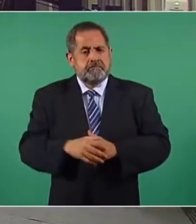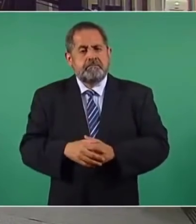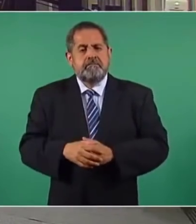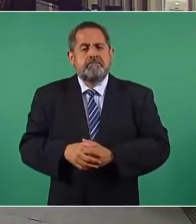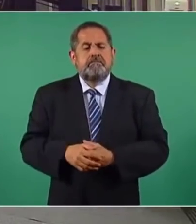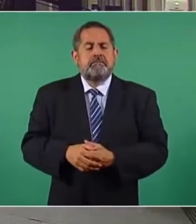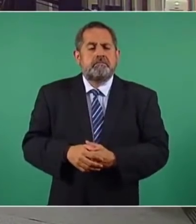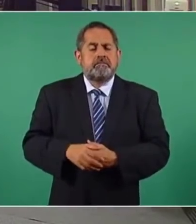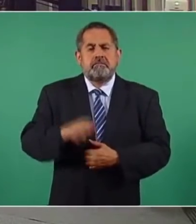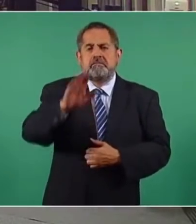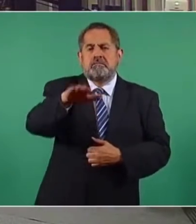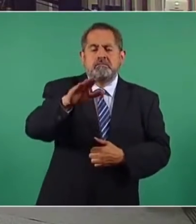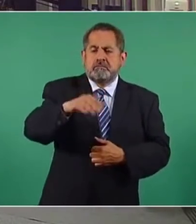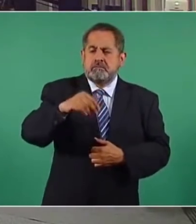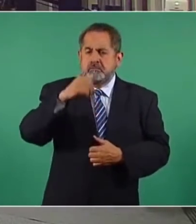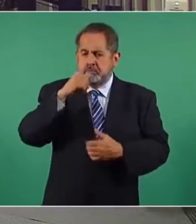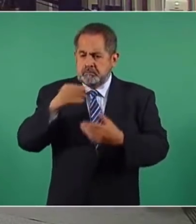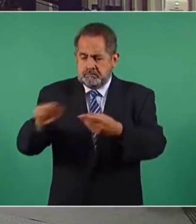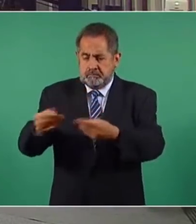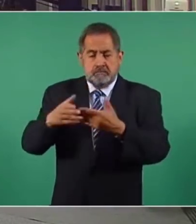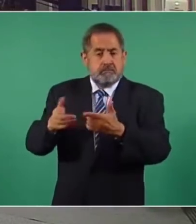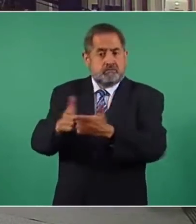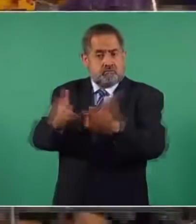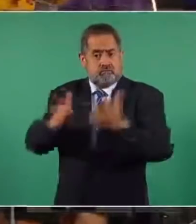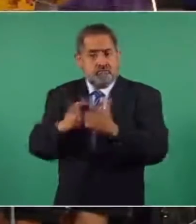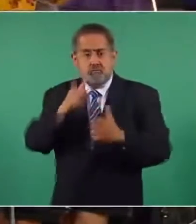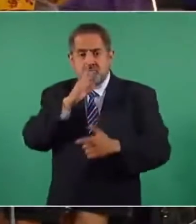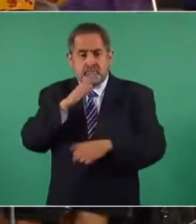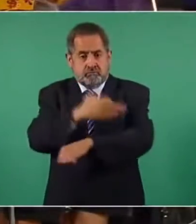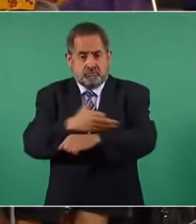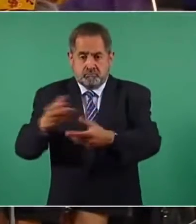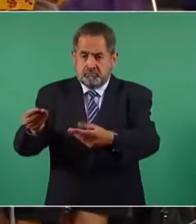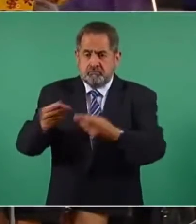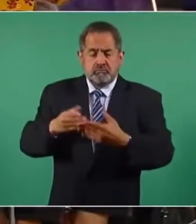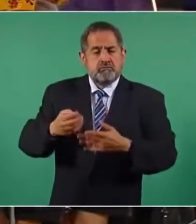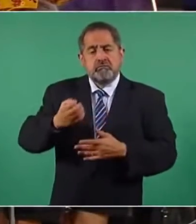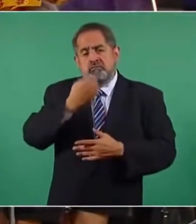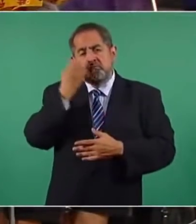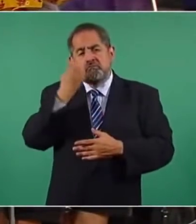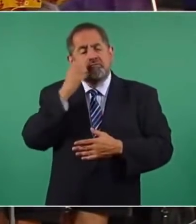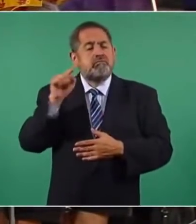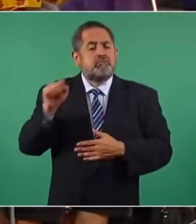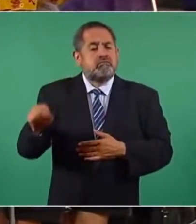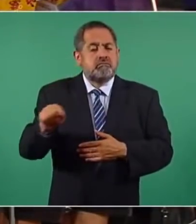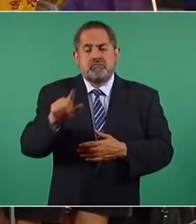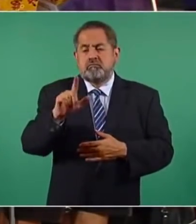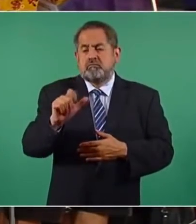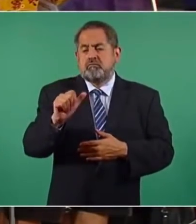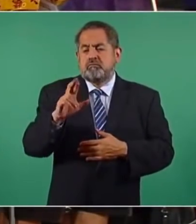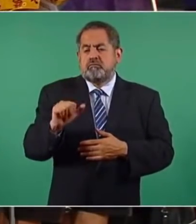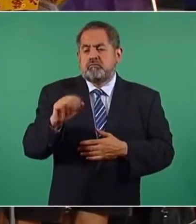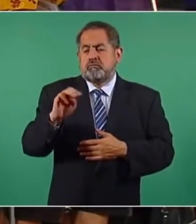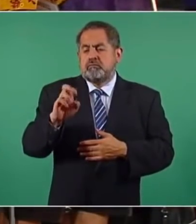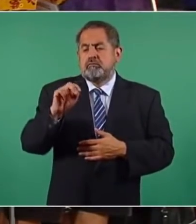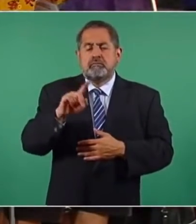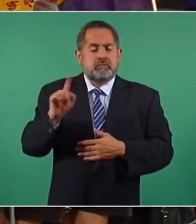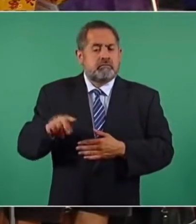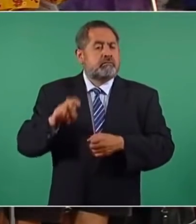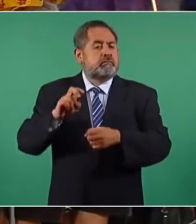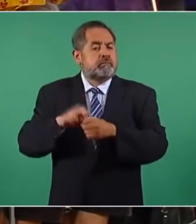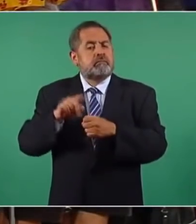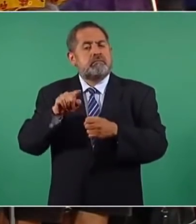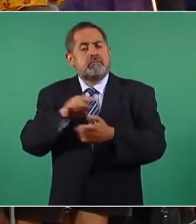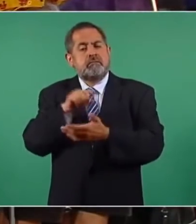que me hicieron llegar un nutrido grupo de padres de familia de la escuela Laura Méndez de Cuenca en el